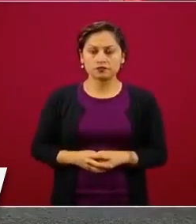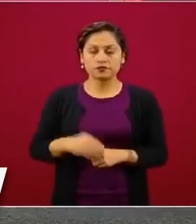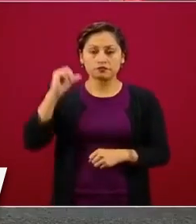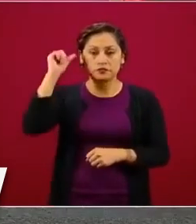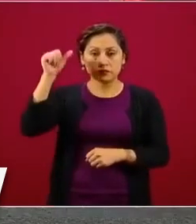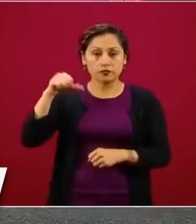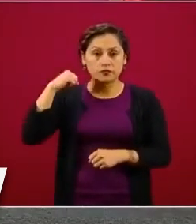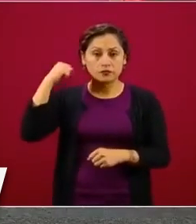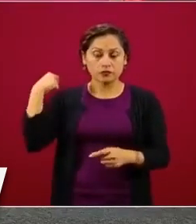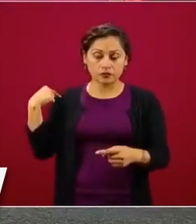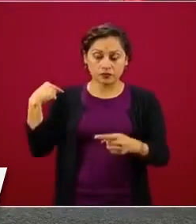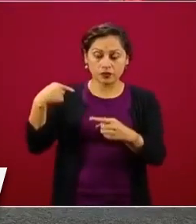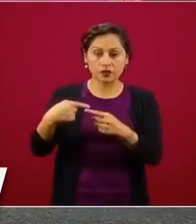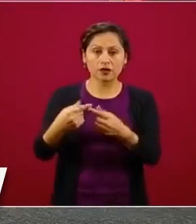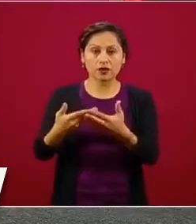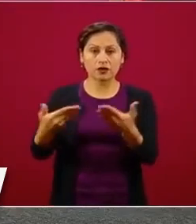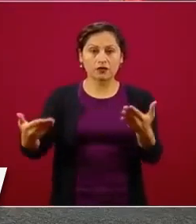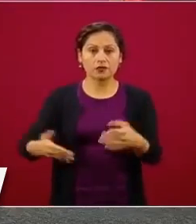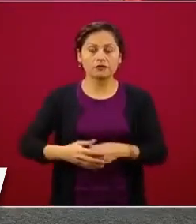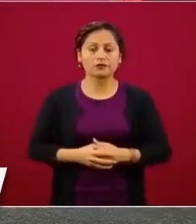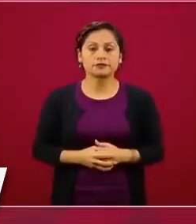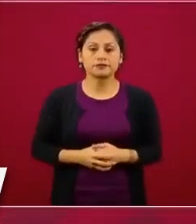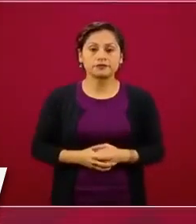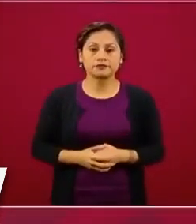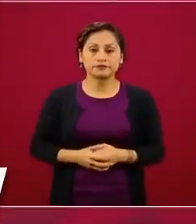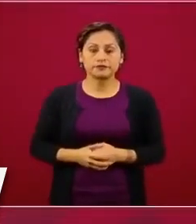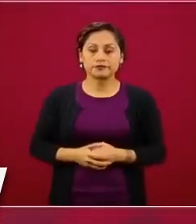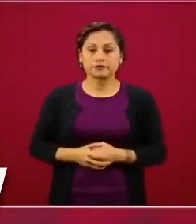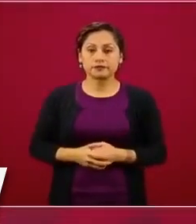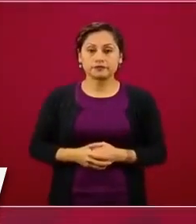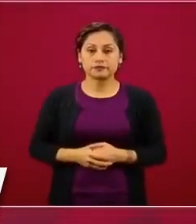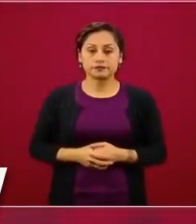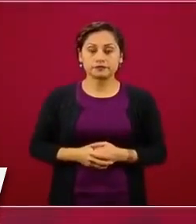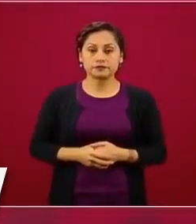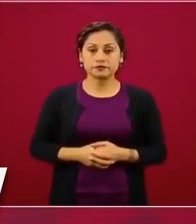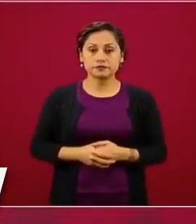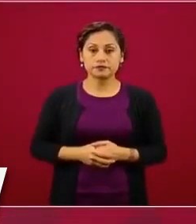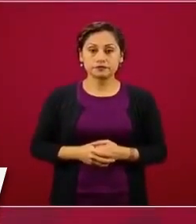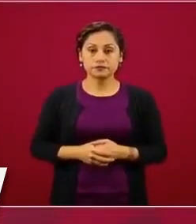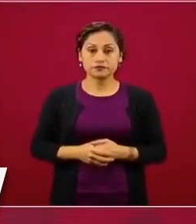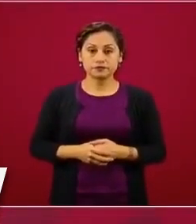para acá. O sea, cuántos